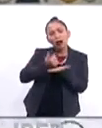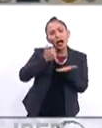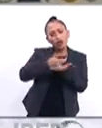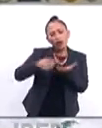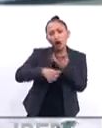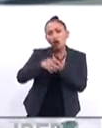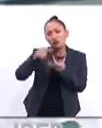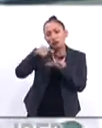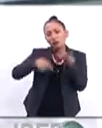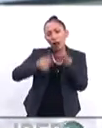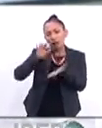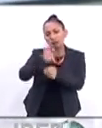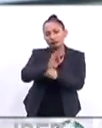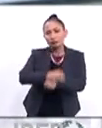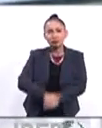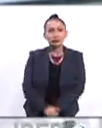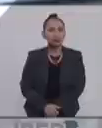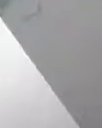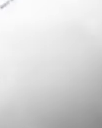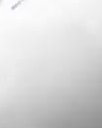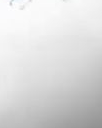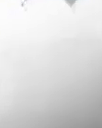necesarias para fortalecerlo